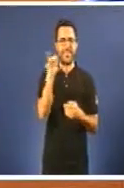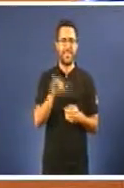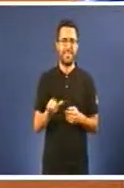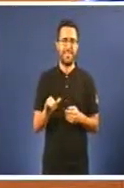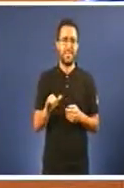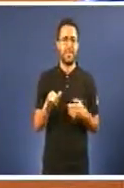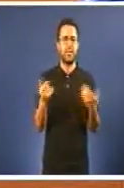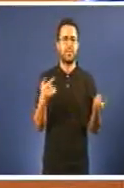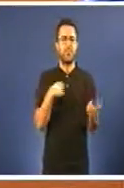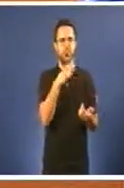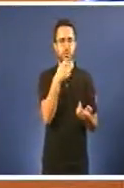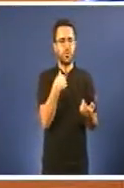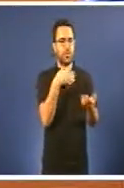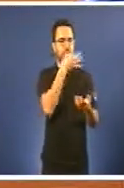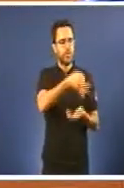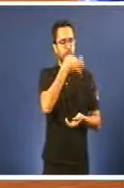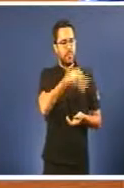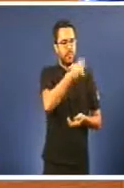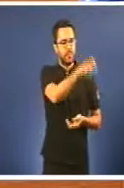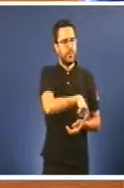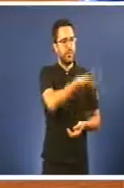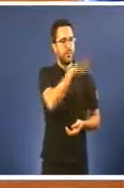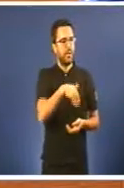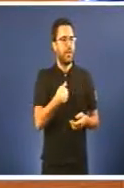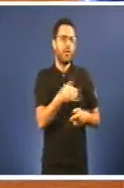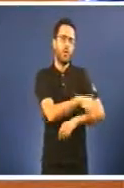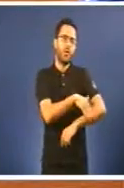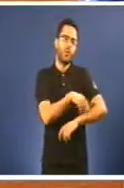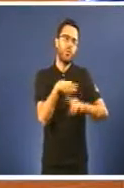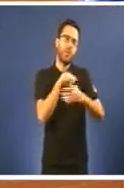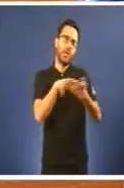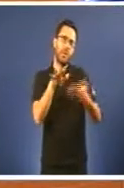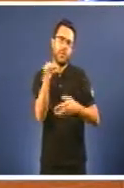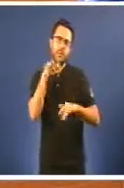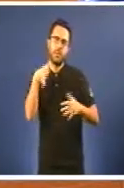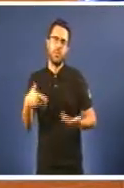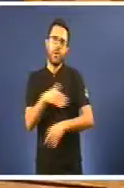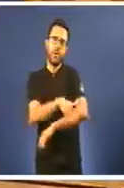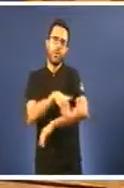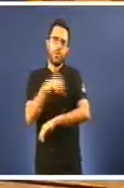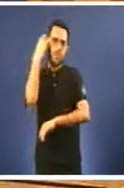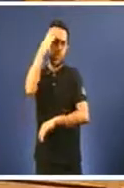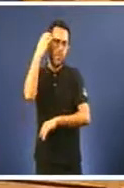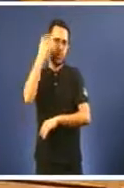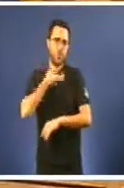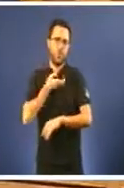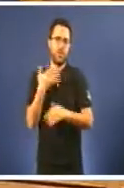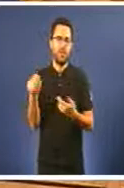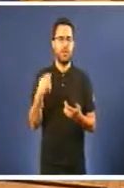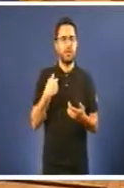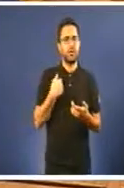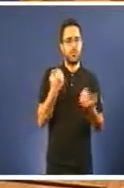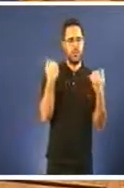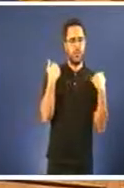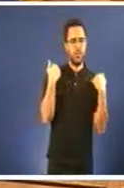exposición, parece que este Goberno da Asunta e tamén o actual Goberno da Coruña os responsables da situación do parque ofimático, pero o certo é a